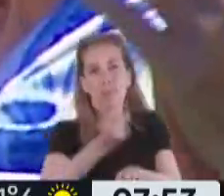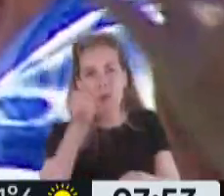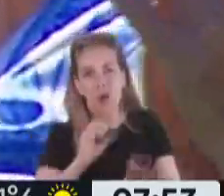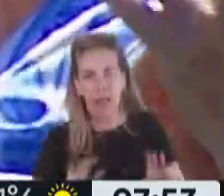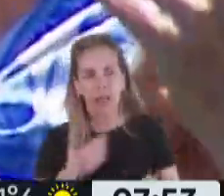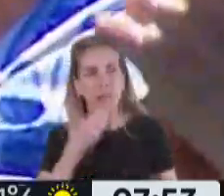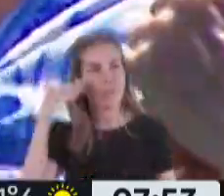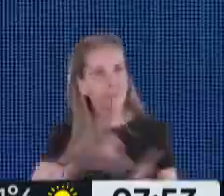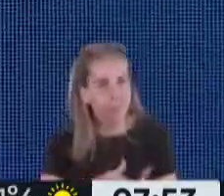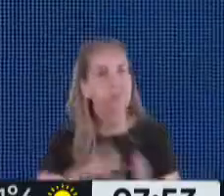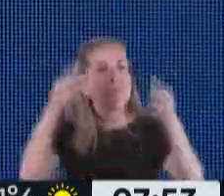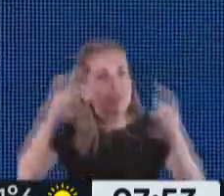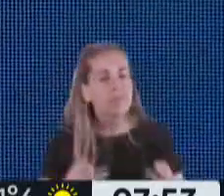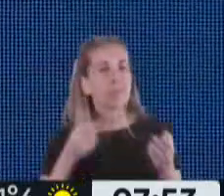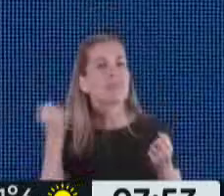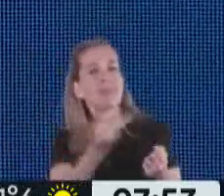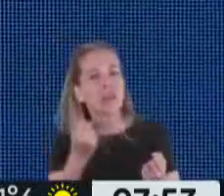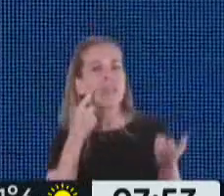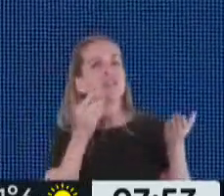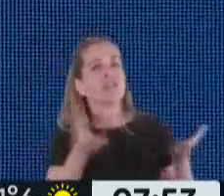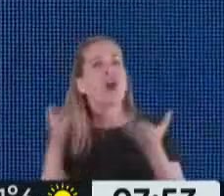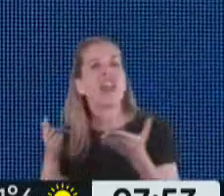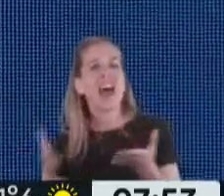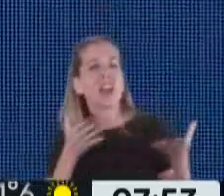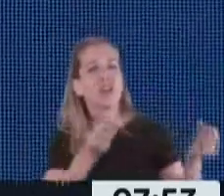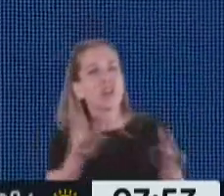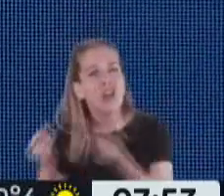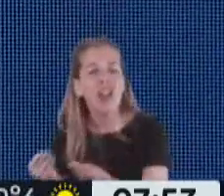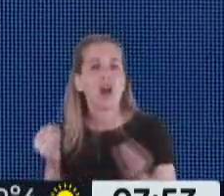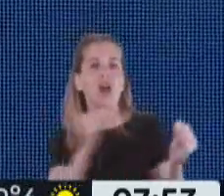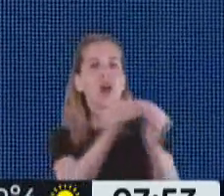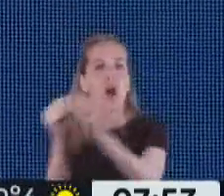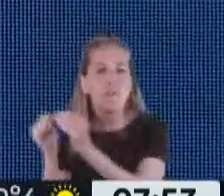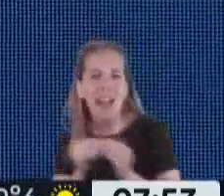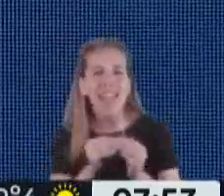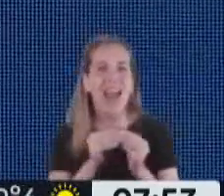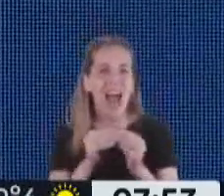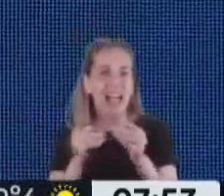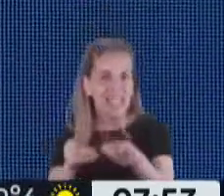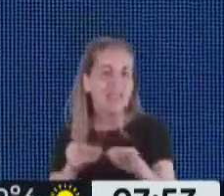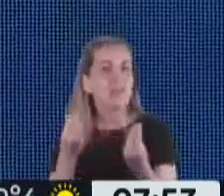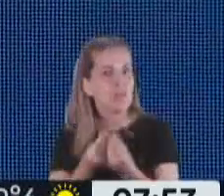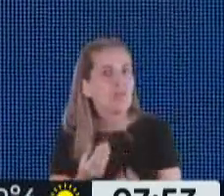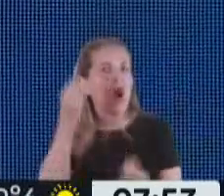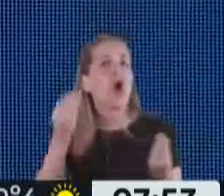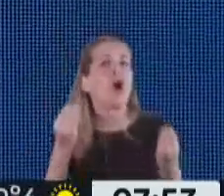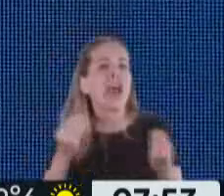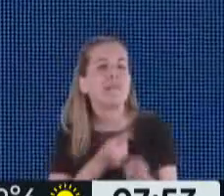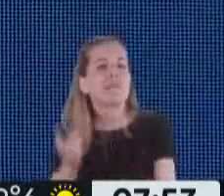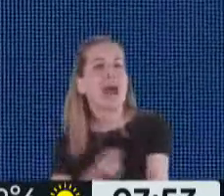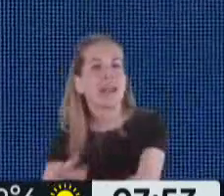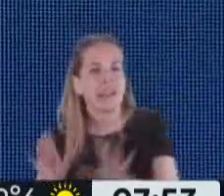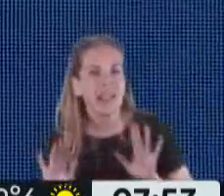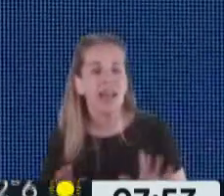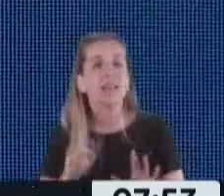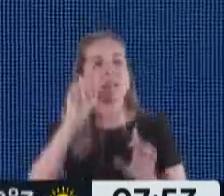Voy a ser el más solidario con los compañeros o la compañera injustamente perseguida. Y voy a ponerme